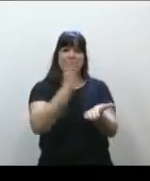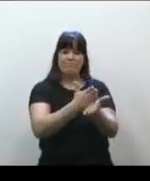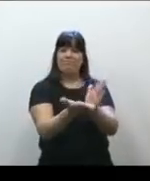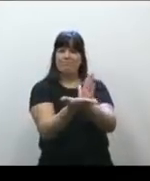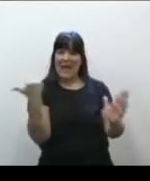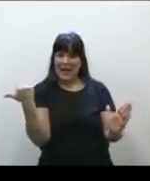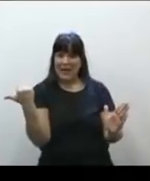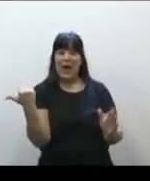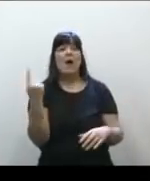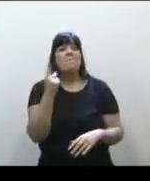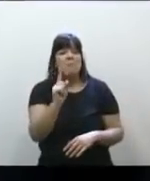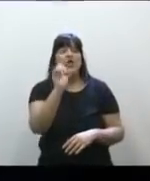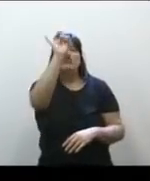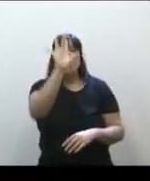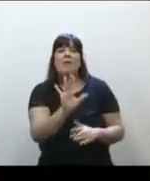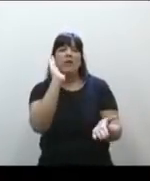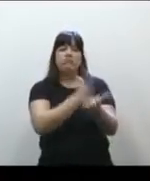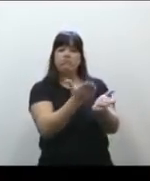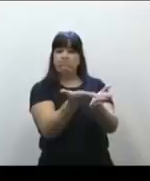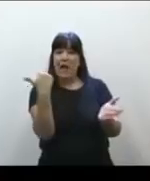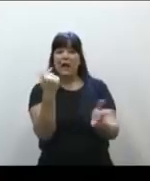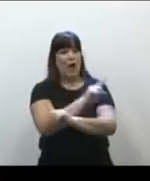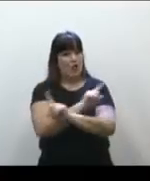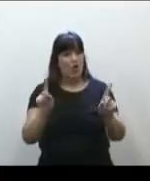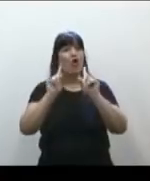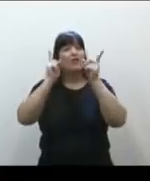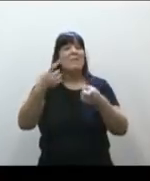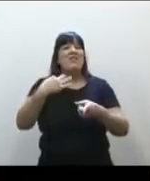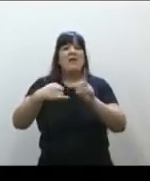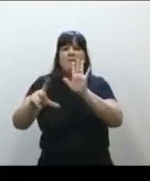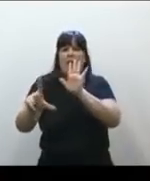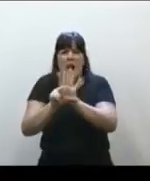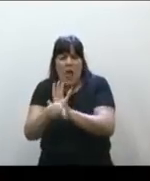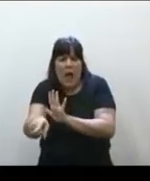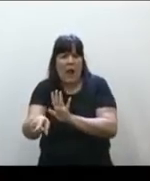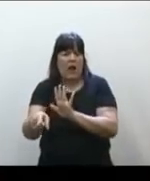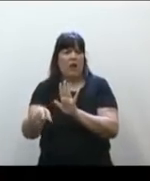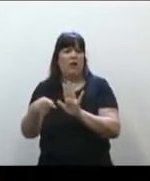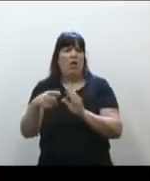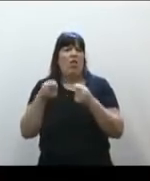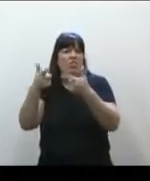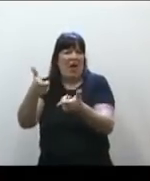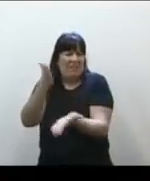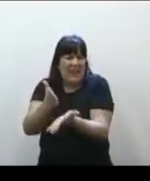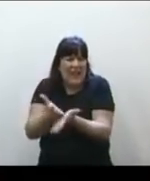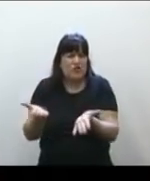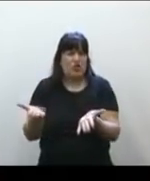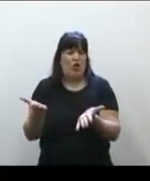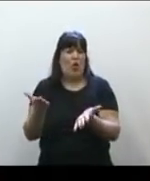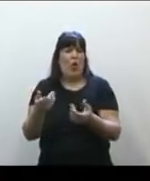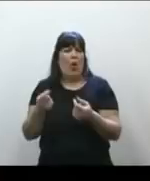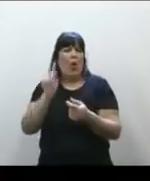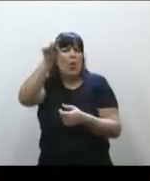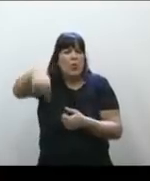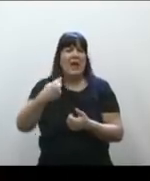pero no solamente a despenalizar, sino que lo legalizamos, generamos un derecho, generamos un